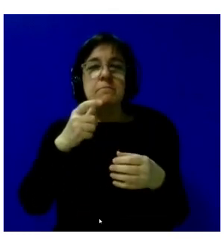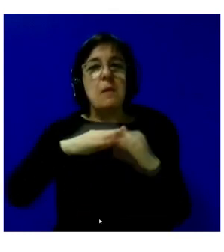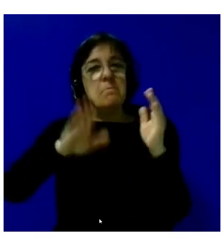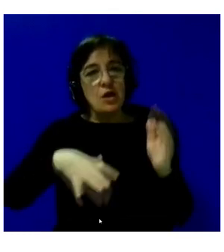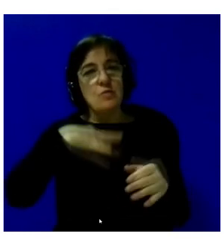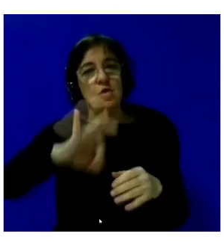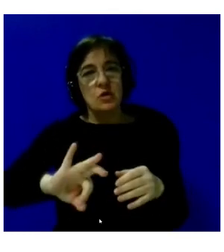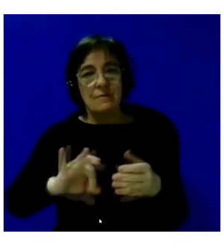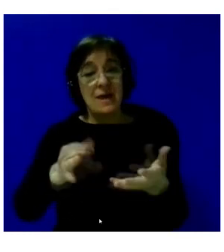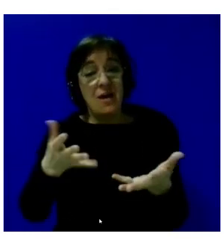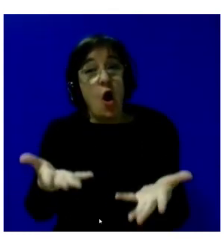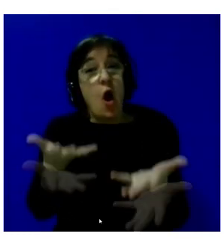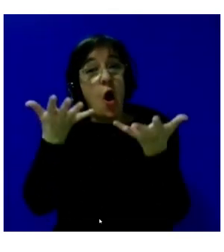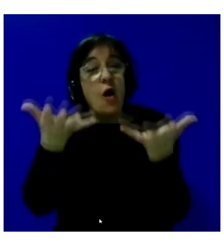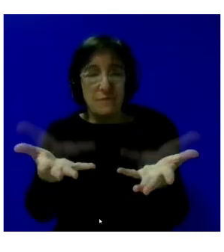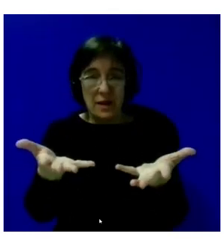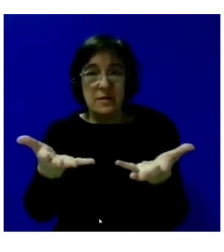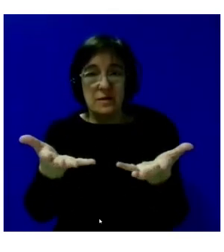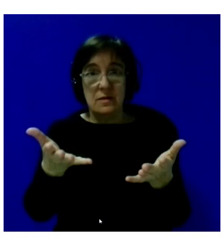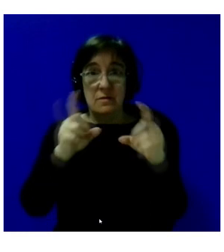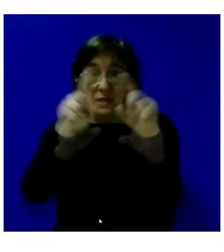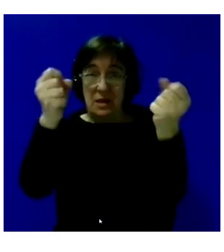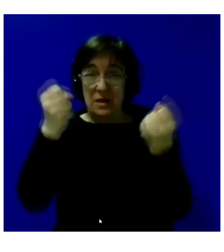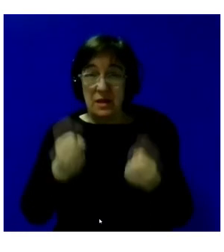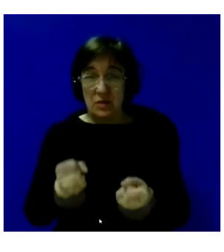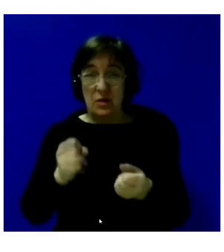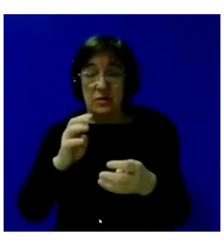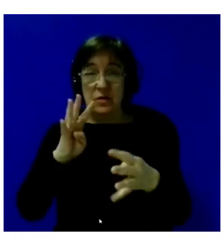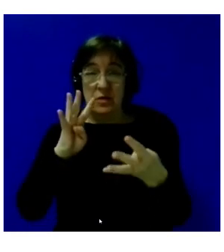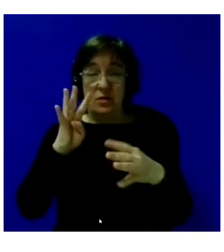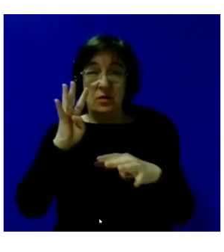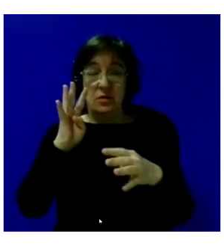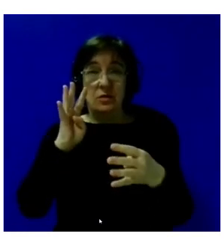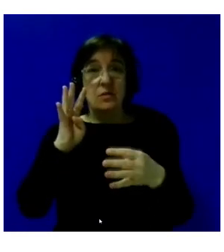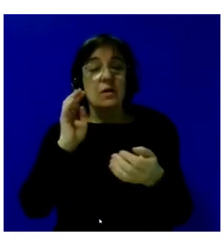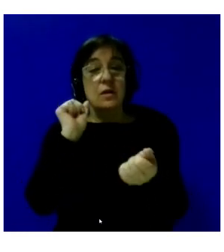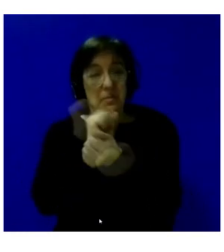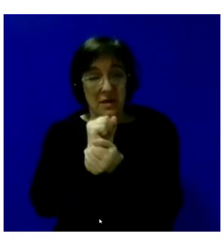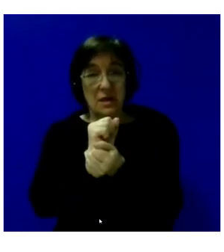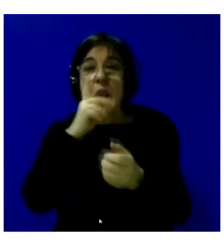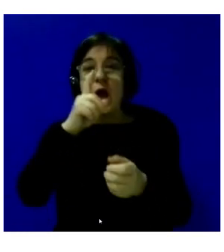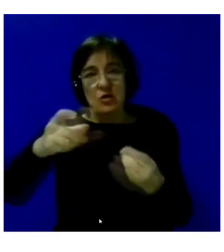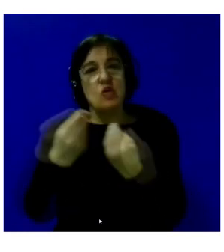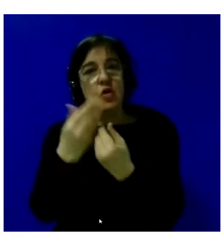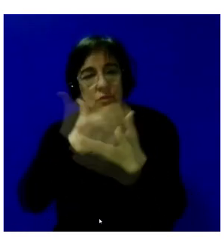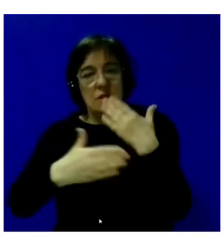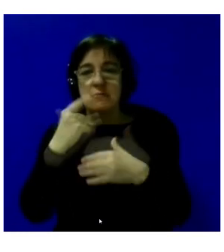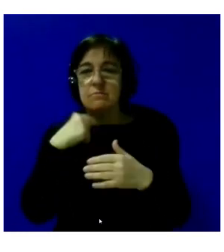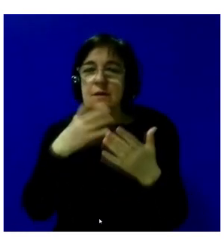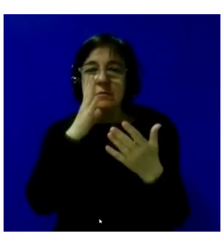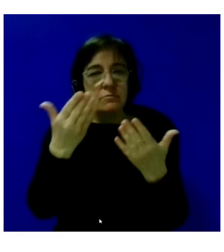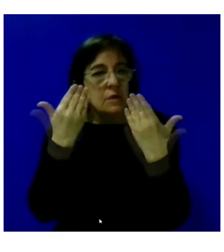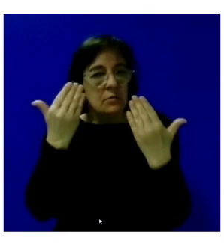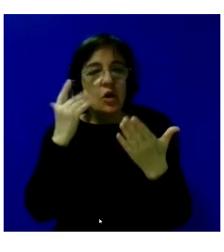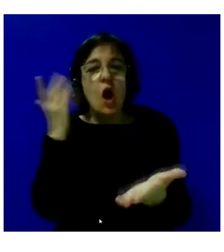se les ofrecen desde esta institución penitenciaria es a las personas con discapacidad. Por ello, agradezco muy sinceramente